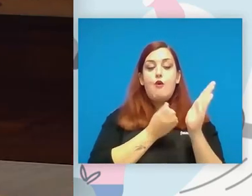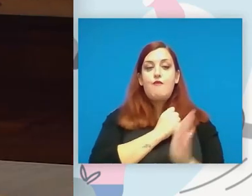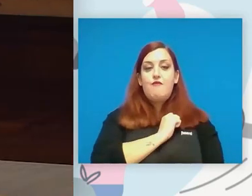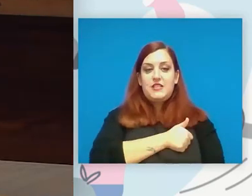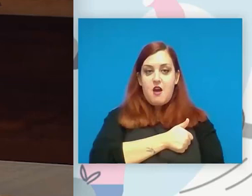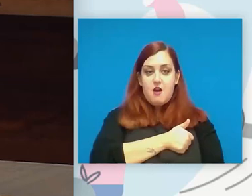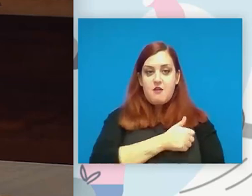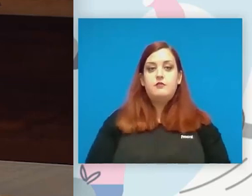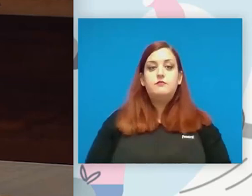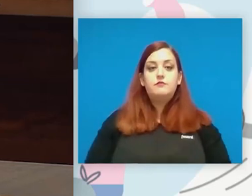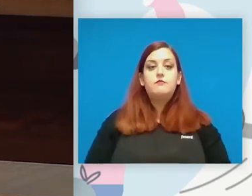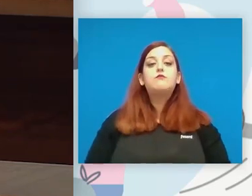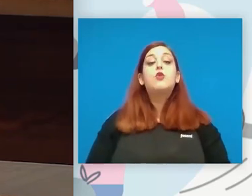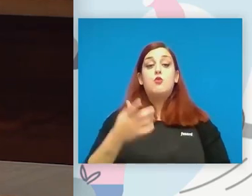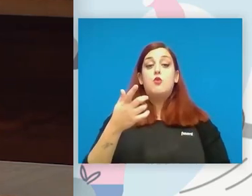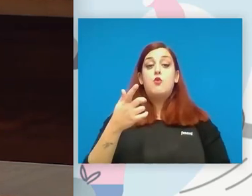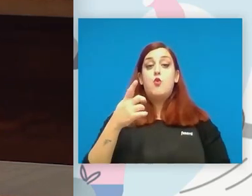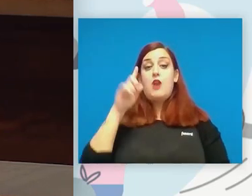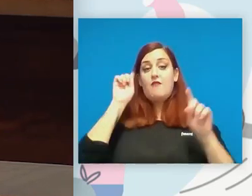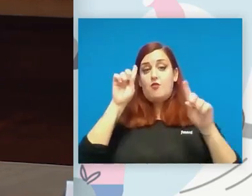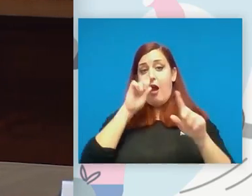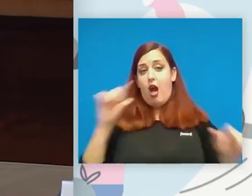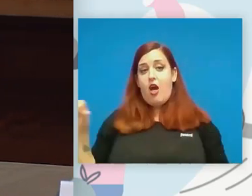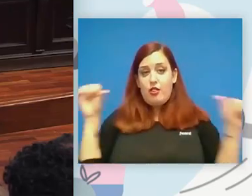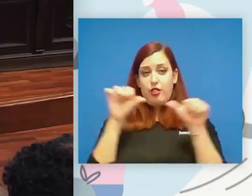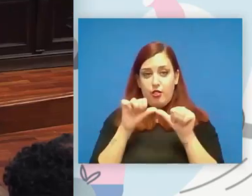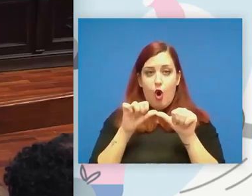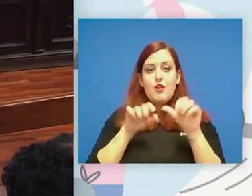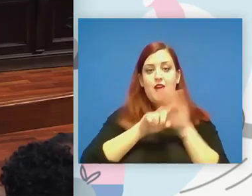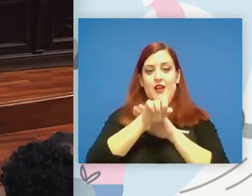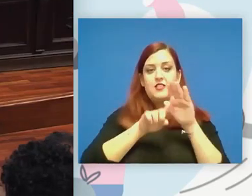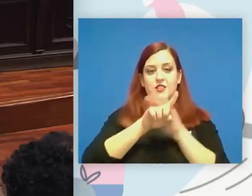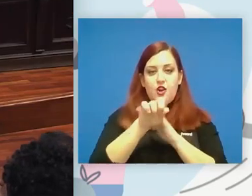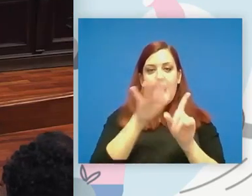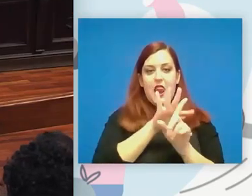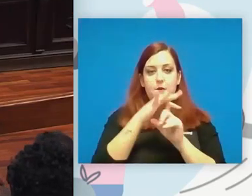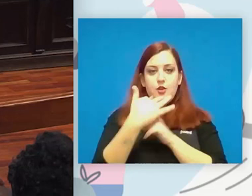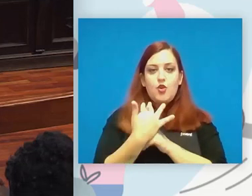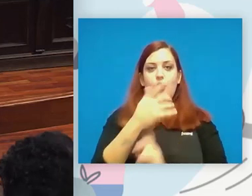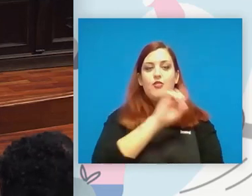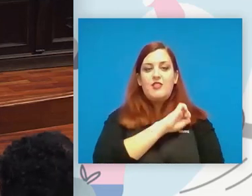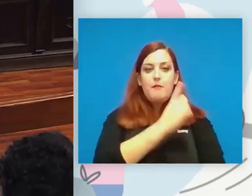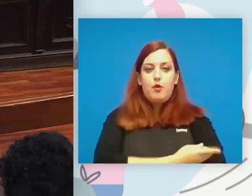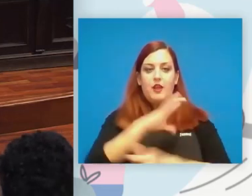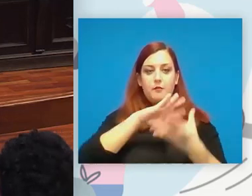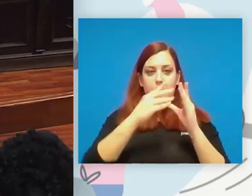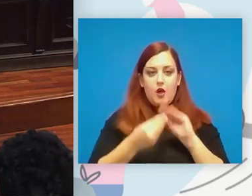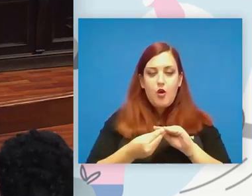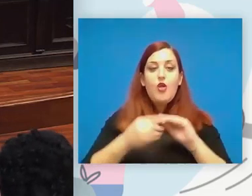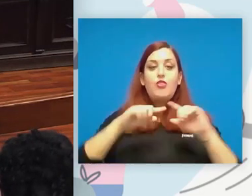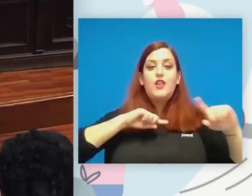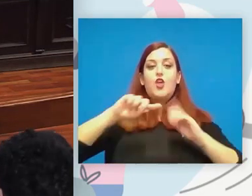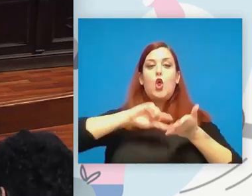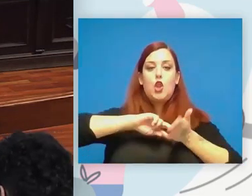formación y trayectoria de gestión en el ámbito del deporte adaptado ha sido director técnico de FESA